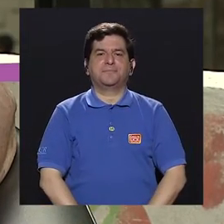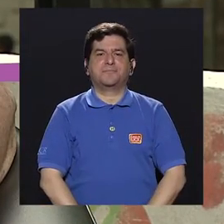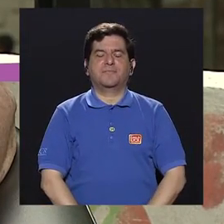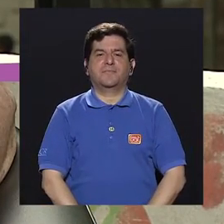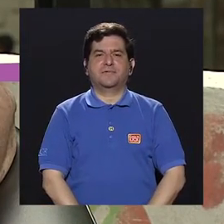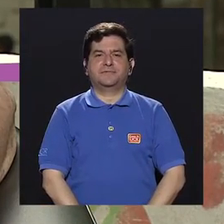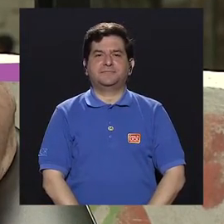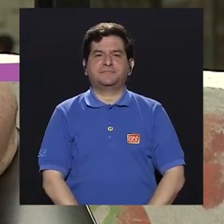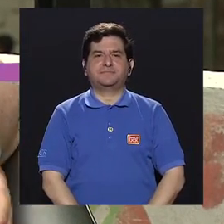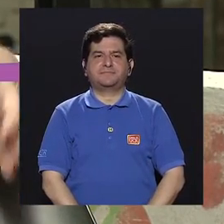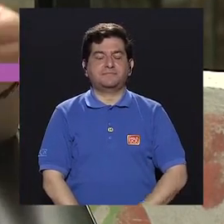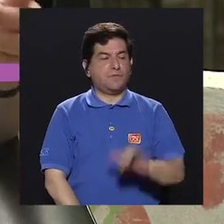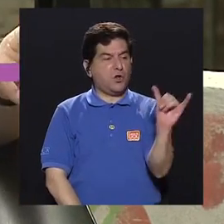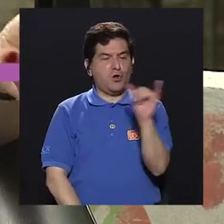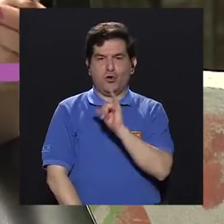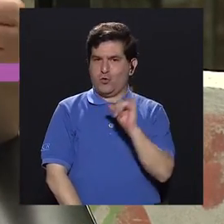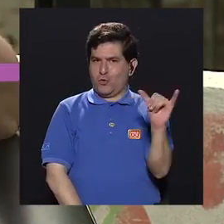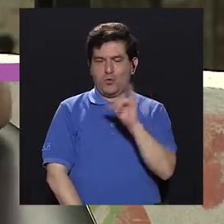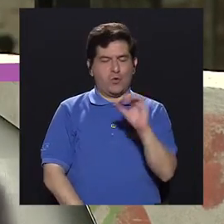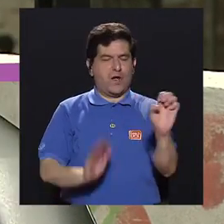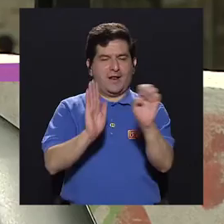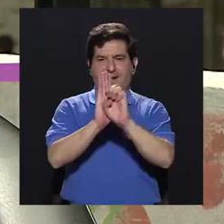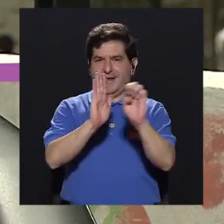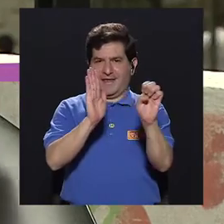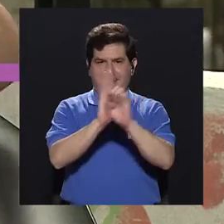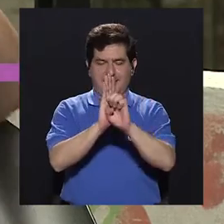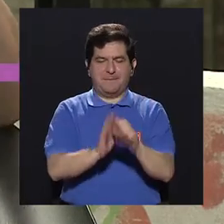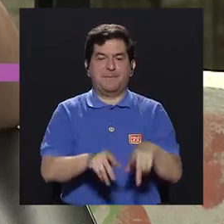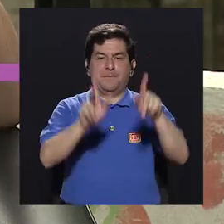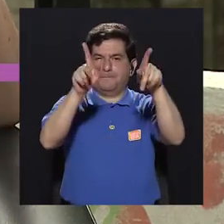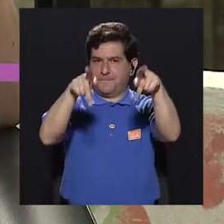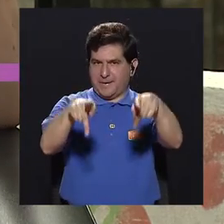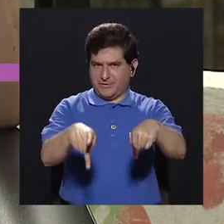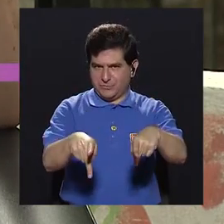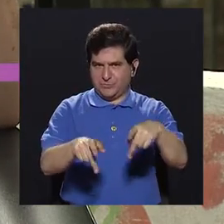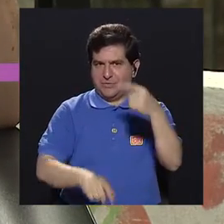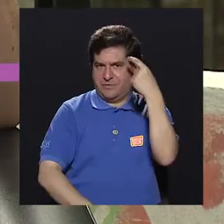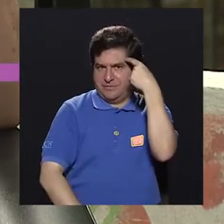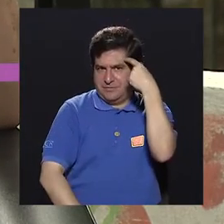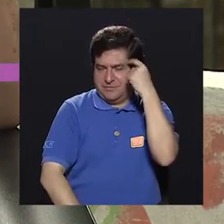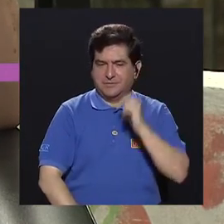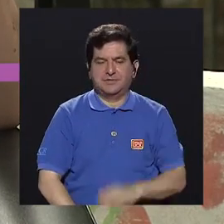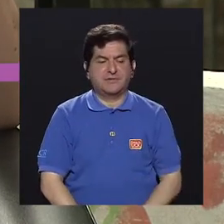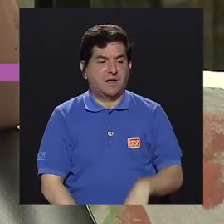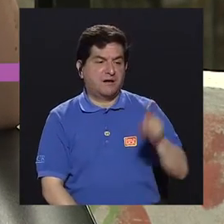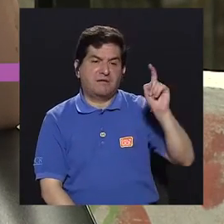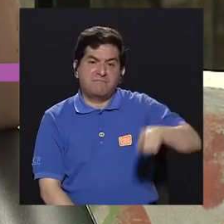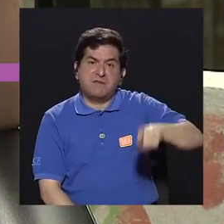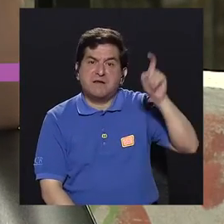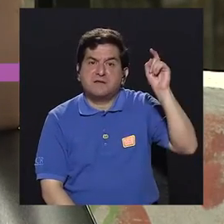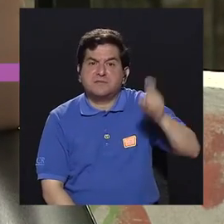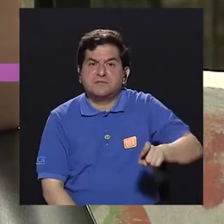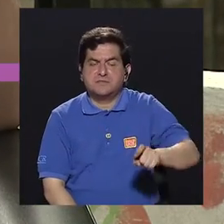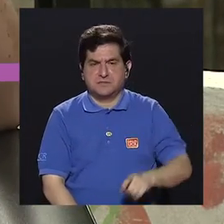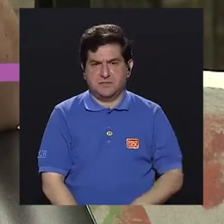Entonces, no es lo mismo, por ejemplo, con una persona que requiera